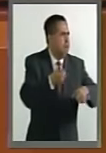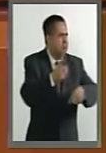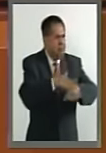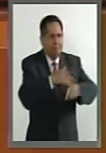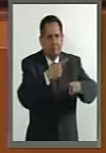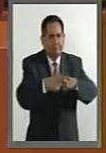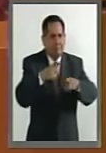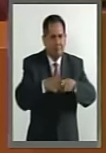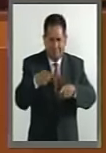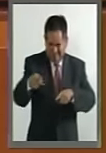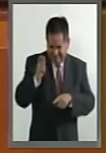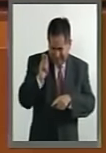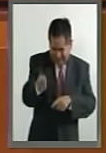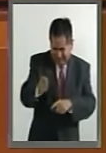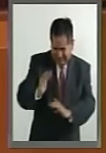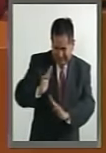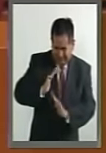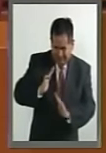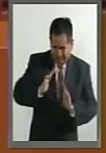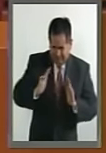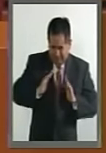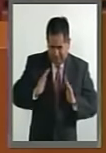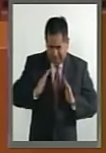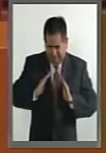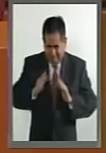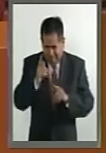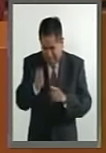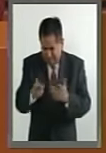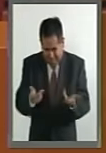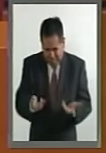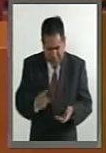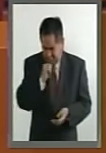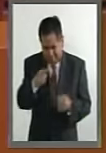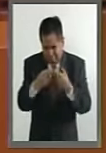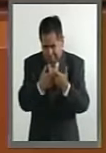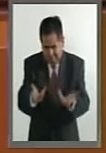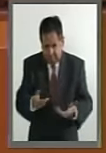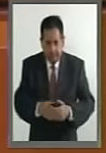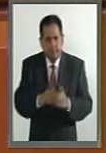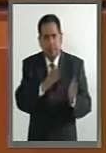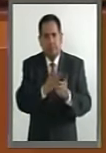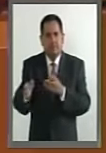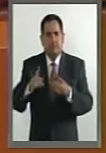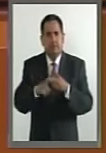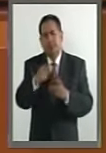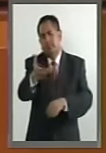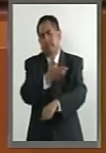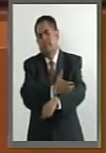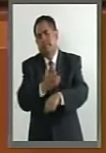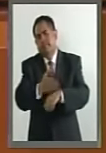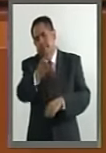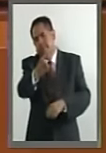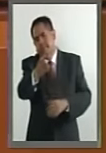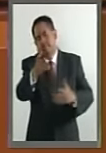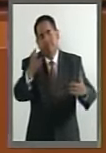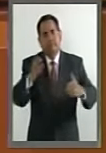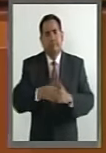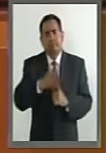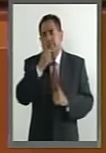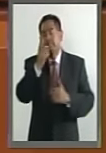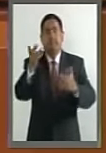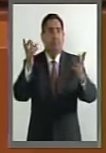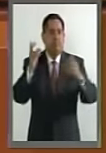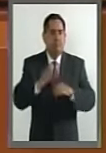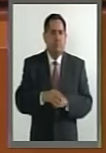abanderar y matricular embarcaciones. Eso, por un lado. Y por el otro, a mi compañero que dice que no se